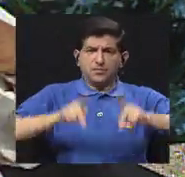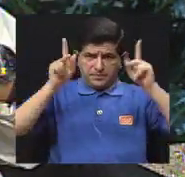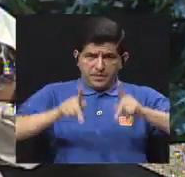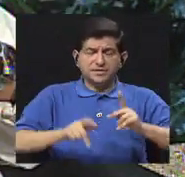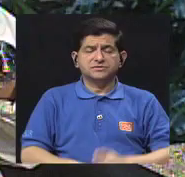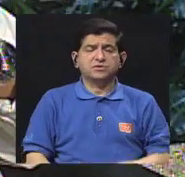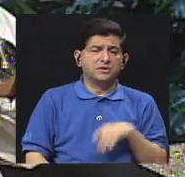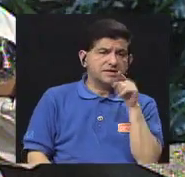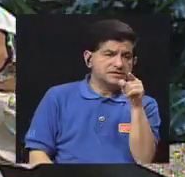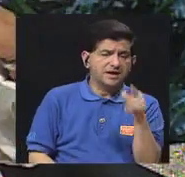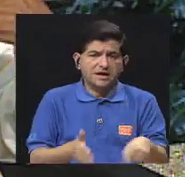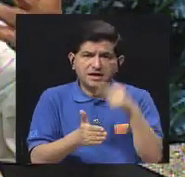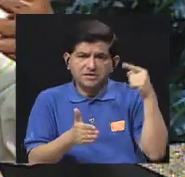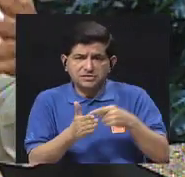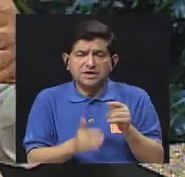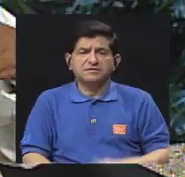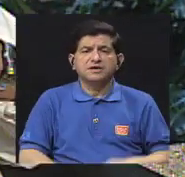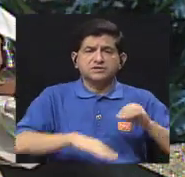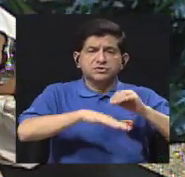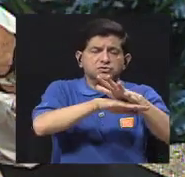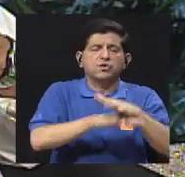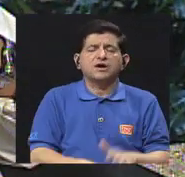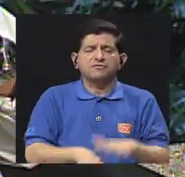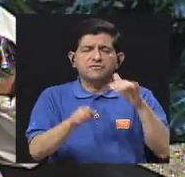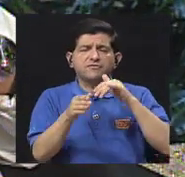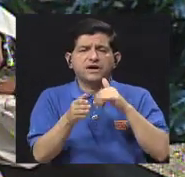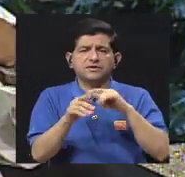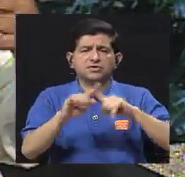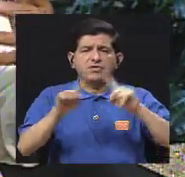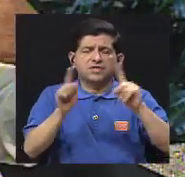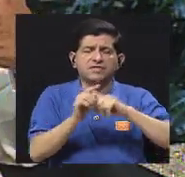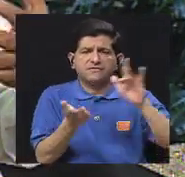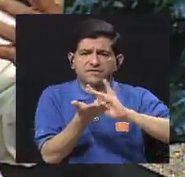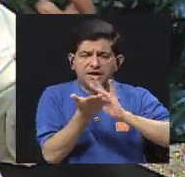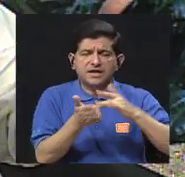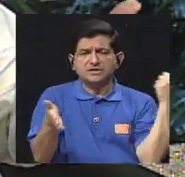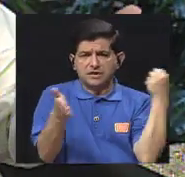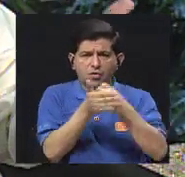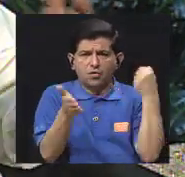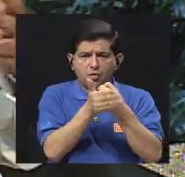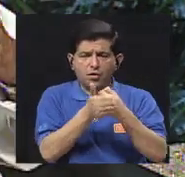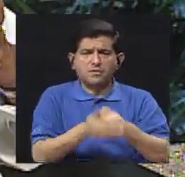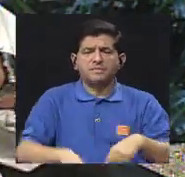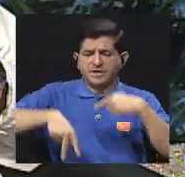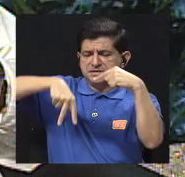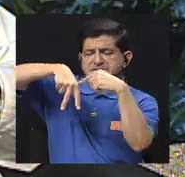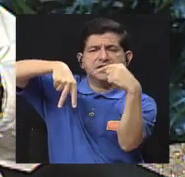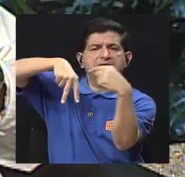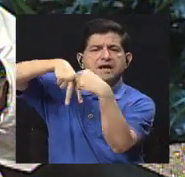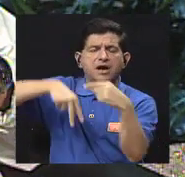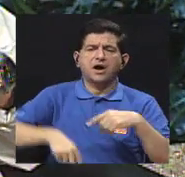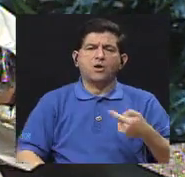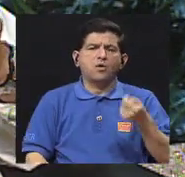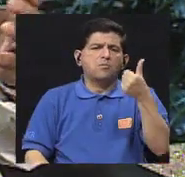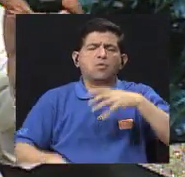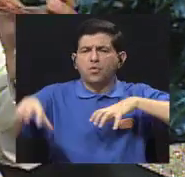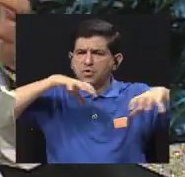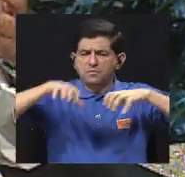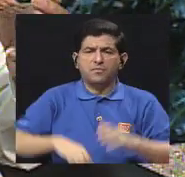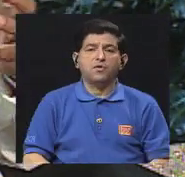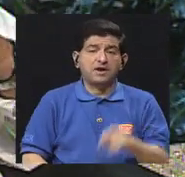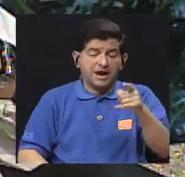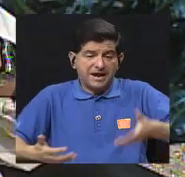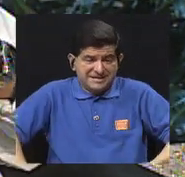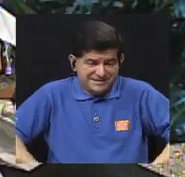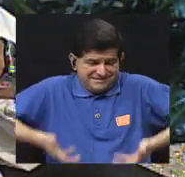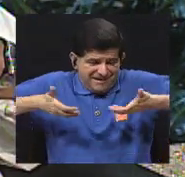clientes, que hay que, muchas veces, bajo efectos de medicamentos anestésicos o traumas de cadera o poca movilidad, y eso hace que